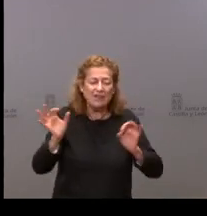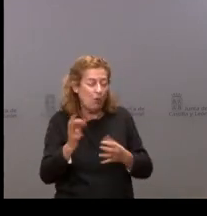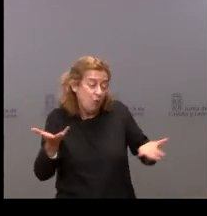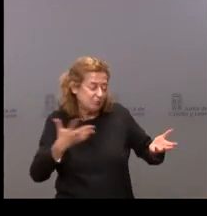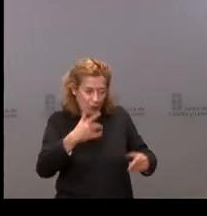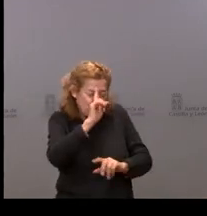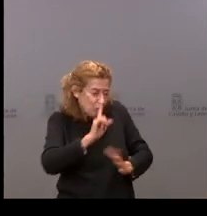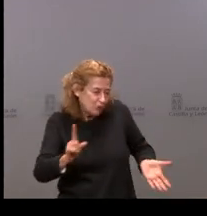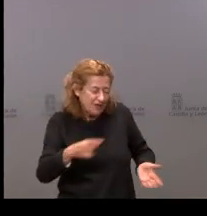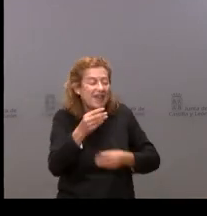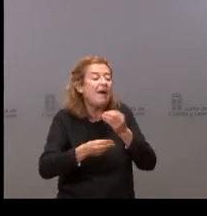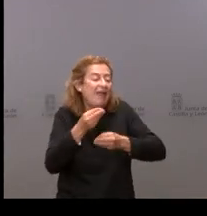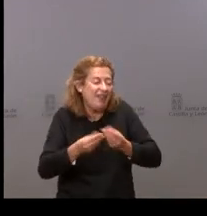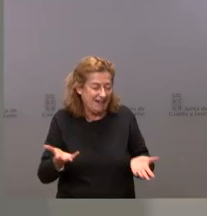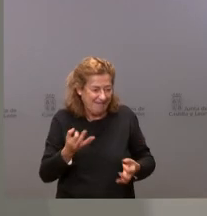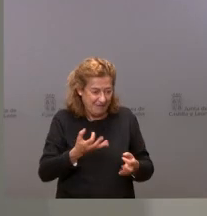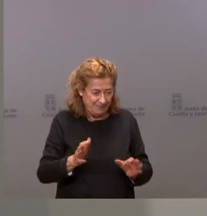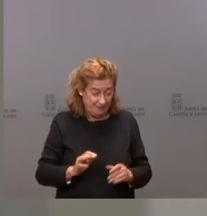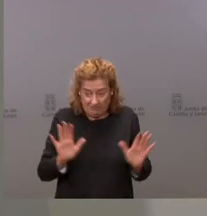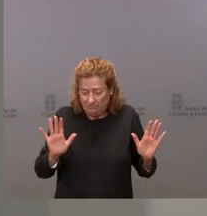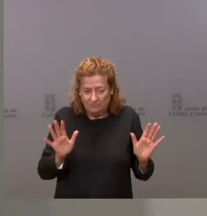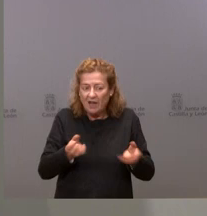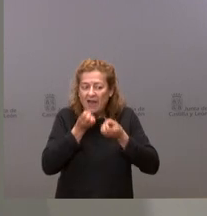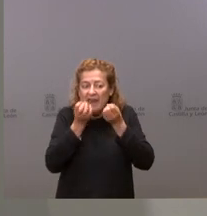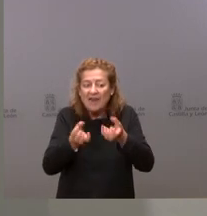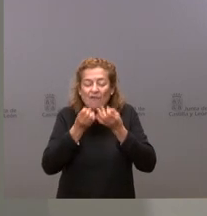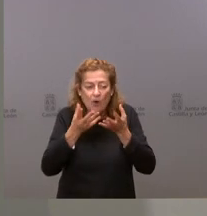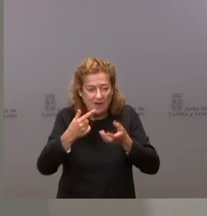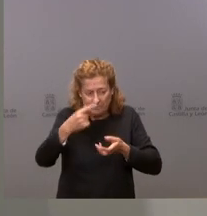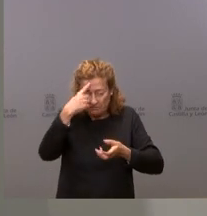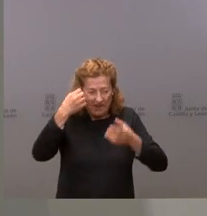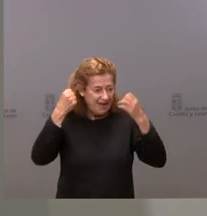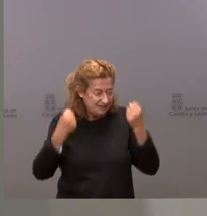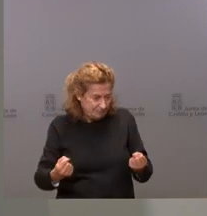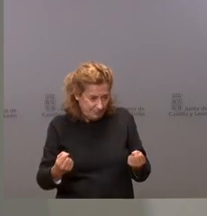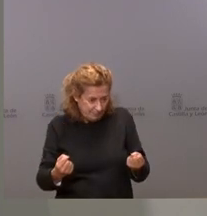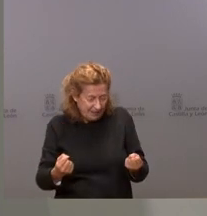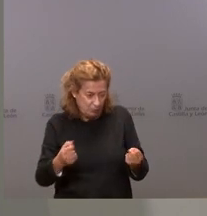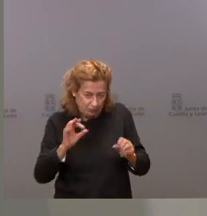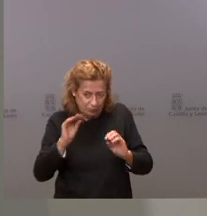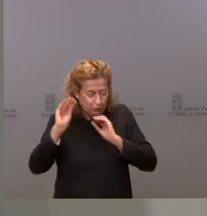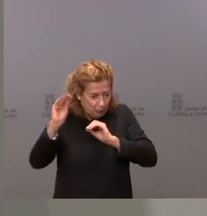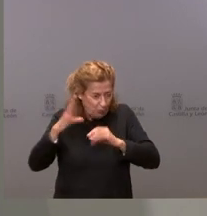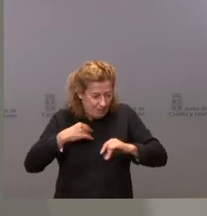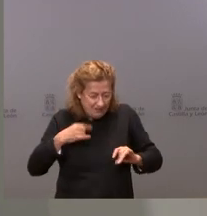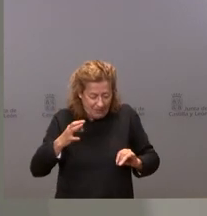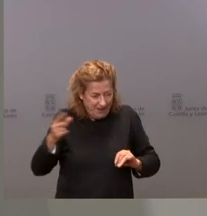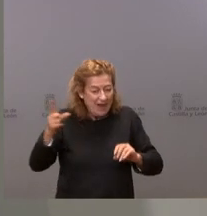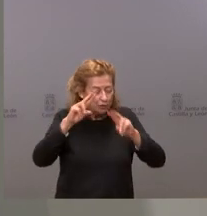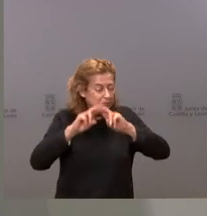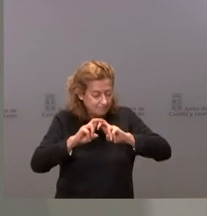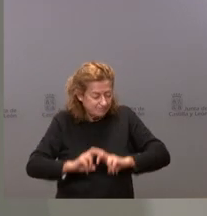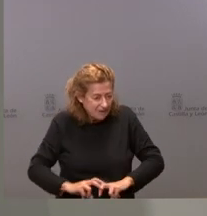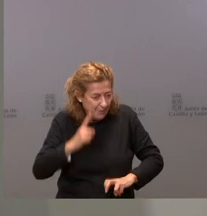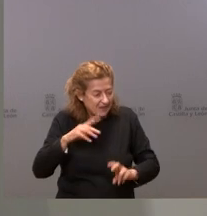¿No? ¿Qué van a hacer con los expertos? El informe de los expertos y el papel de los expertos es el que les corresponde. Analizar la situación